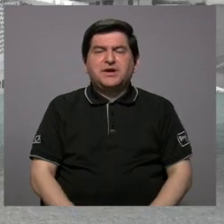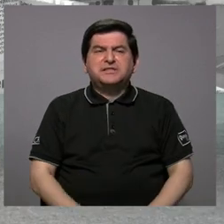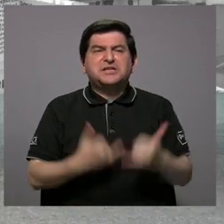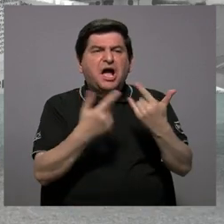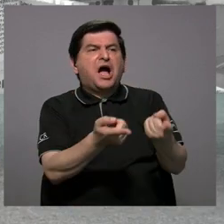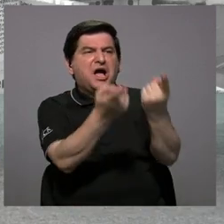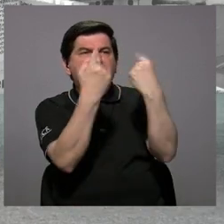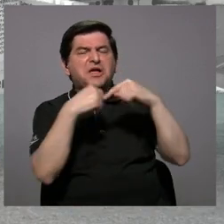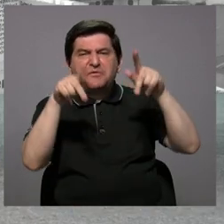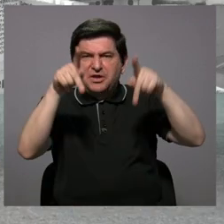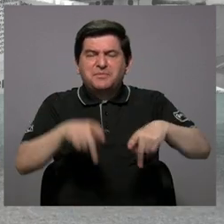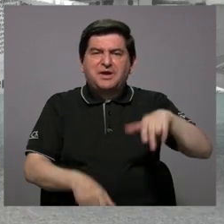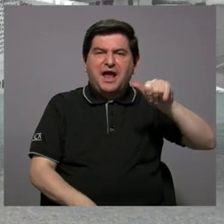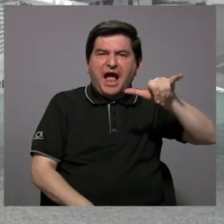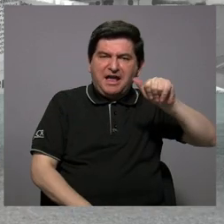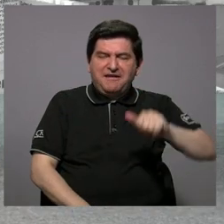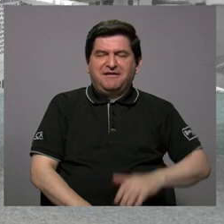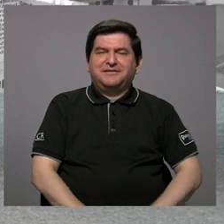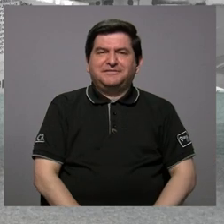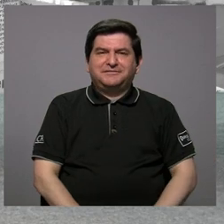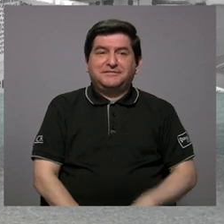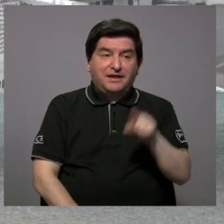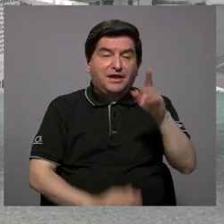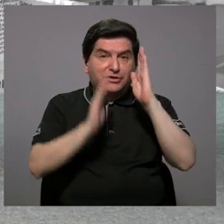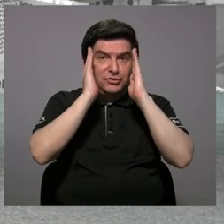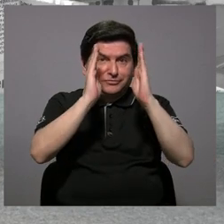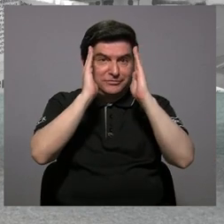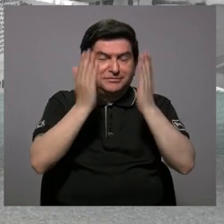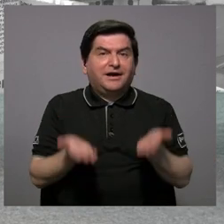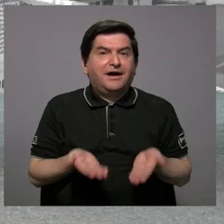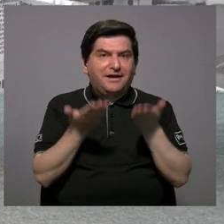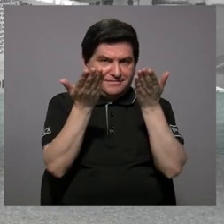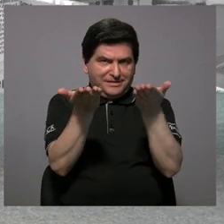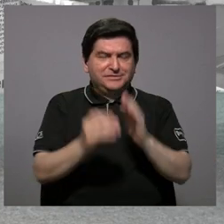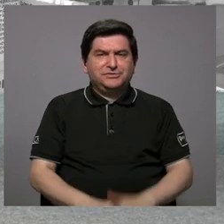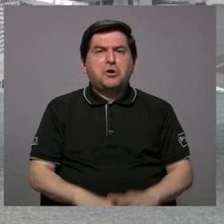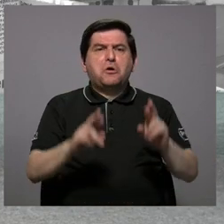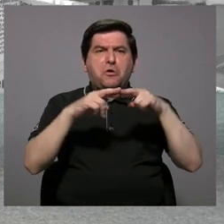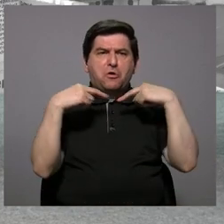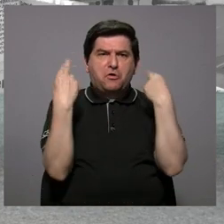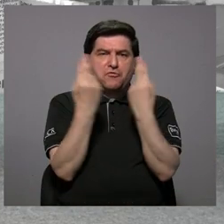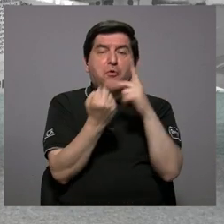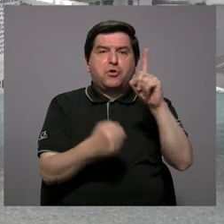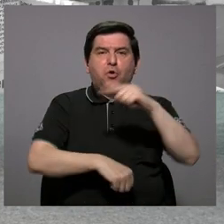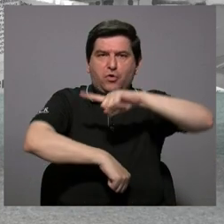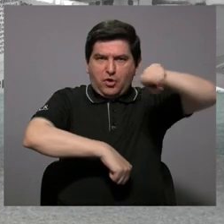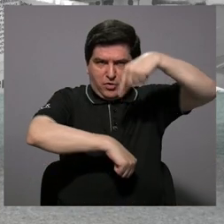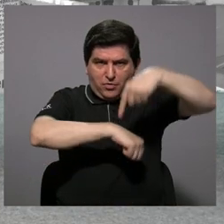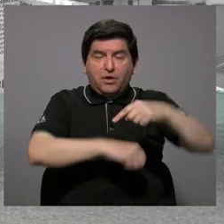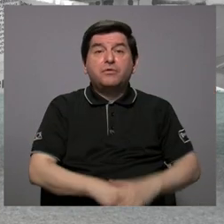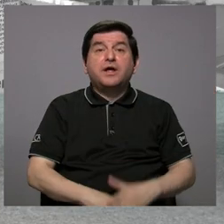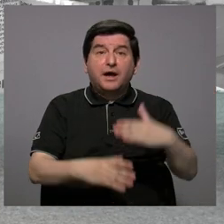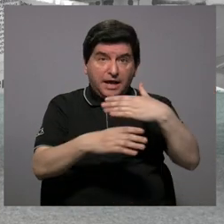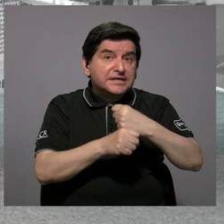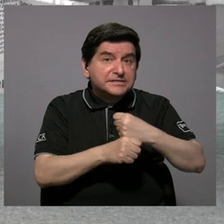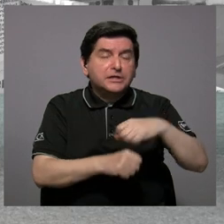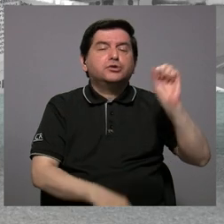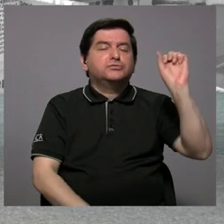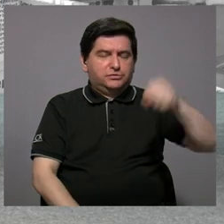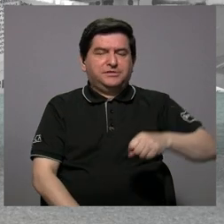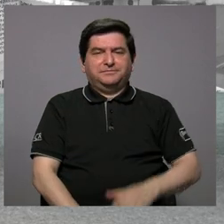vienen personeros de acueductos alcantarillados que van a atendernos y nos vamos a reunir en una hora. Y se reunieron. Y exactamente,